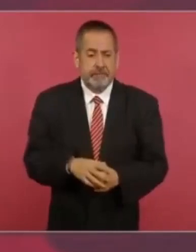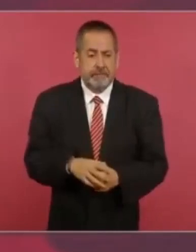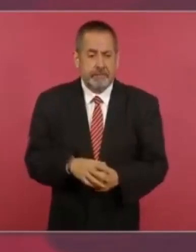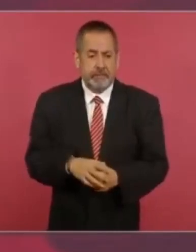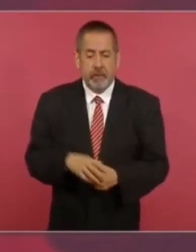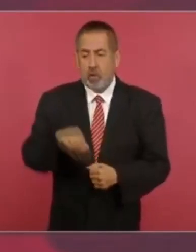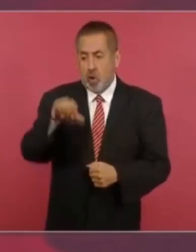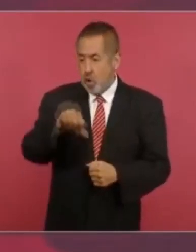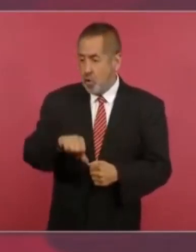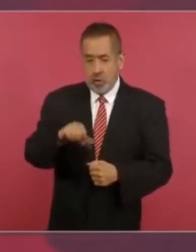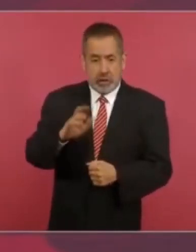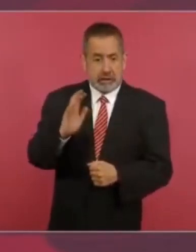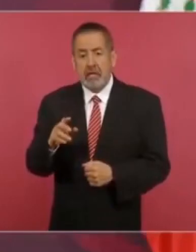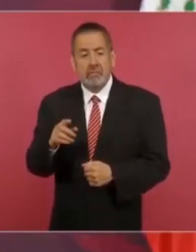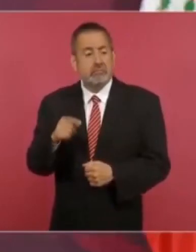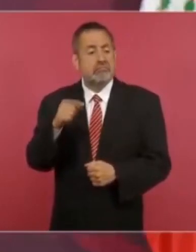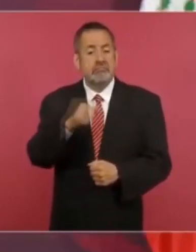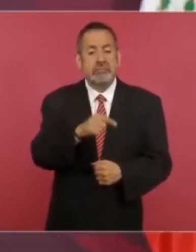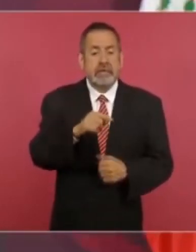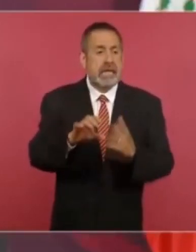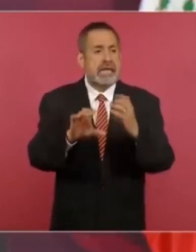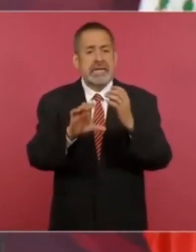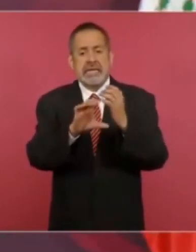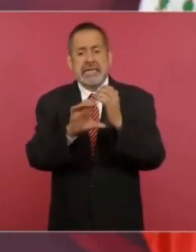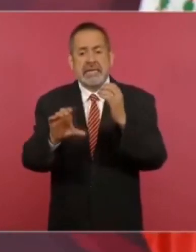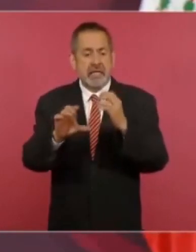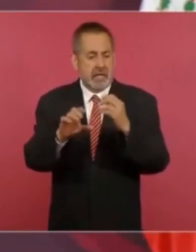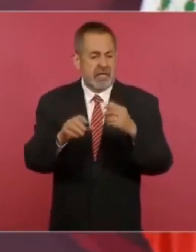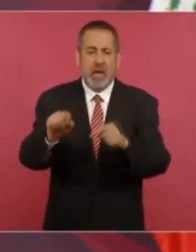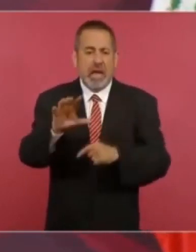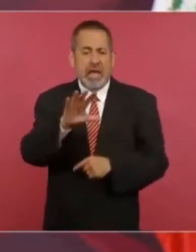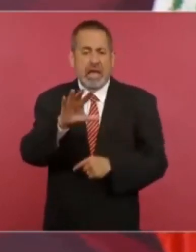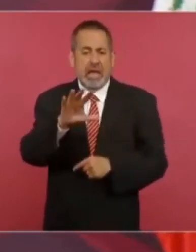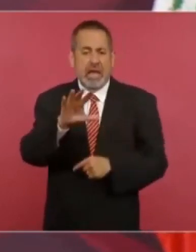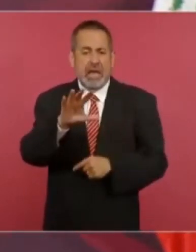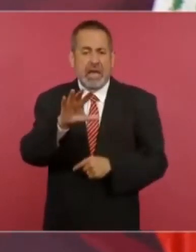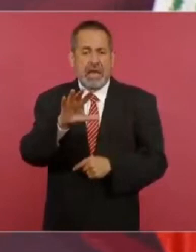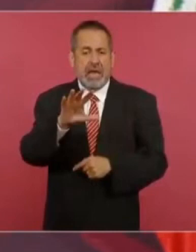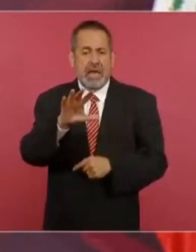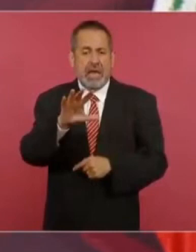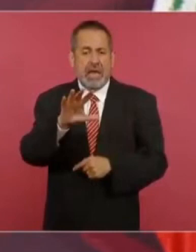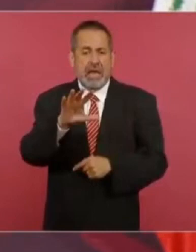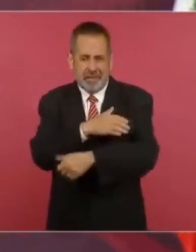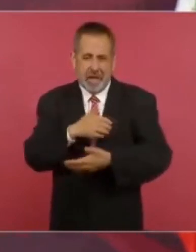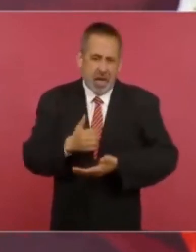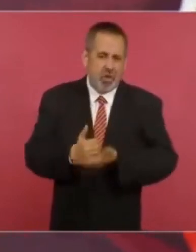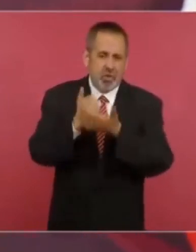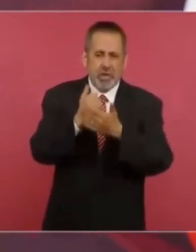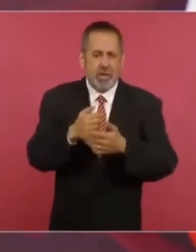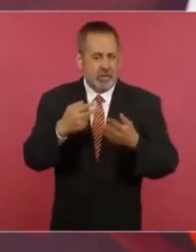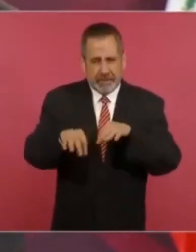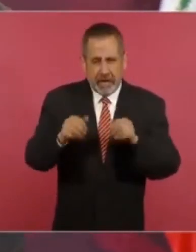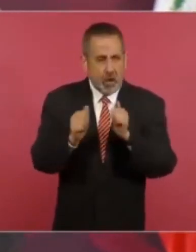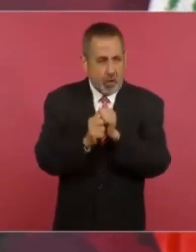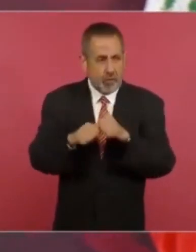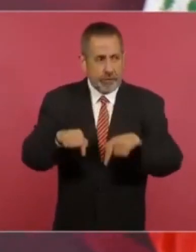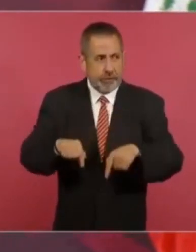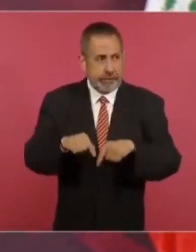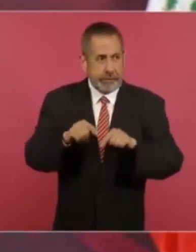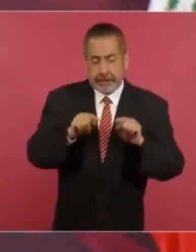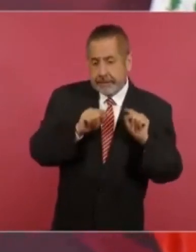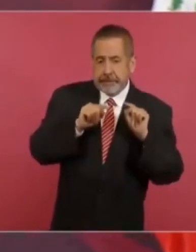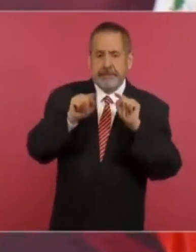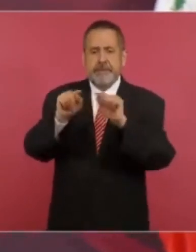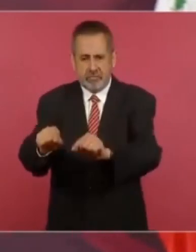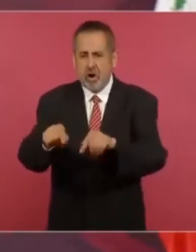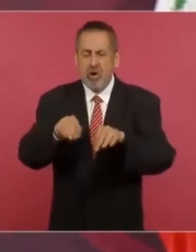Ya salieron los primeros 500 servidores de la nación, promotores, van a